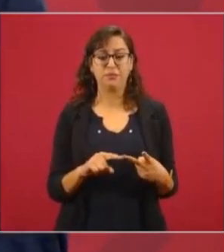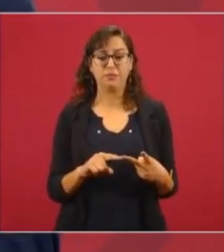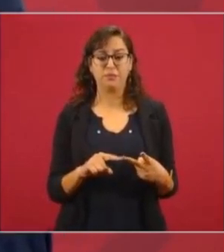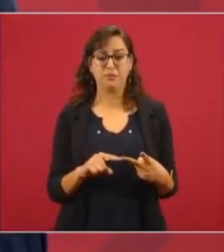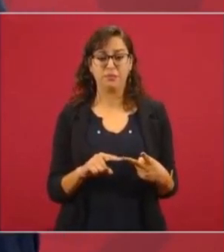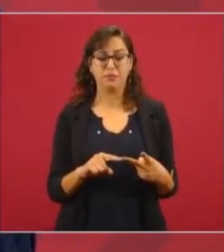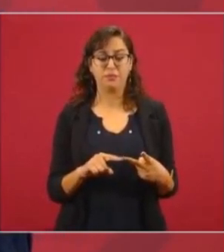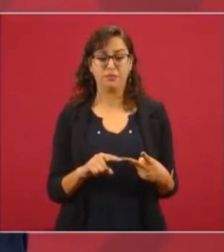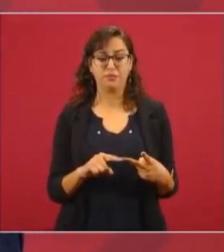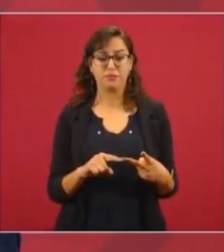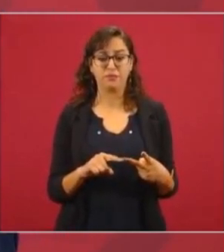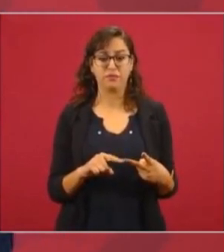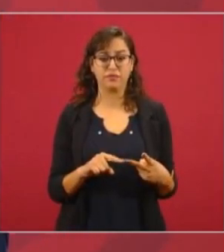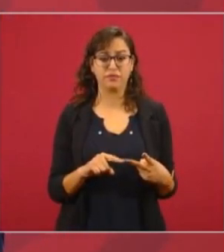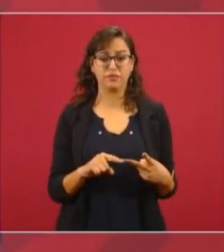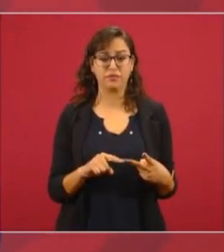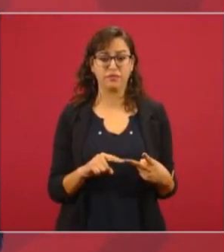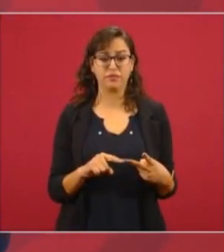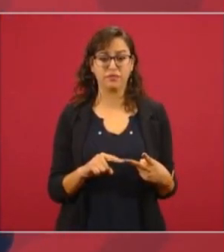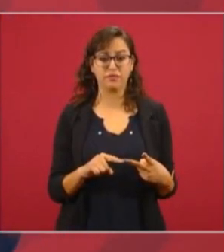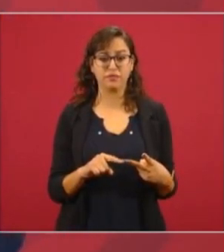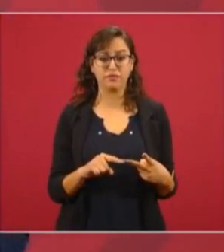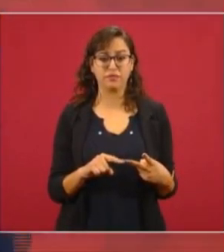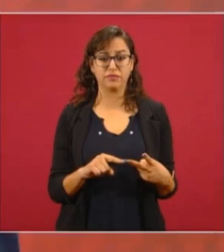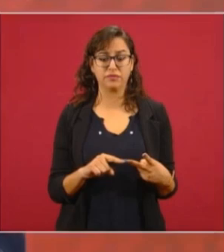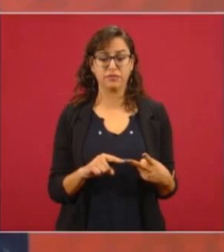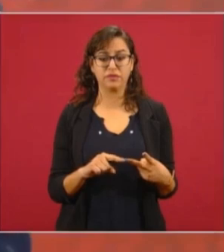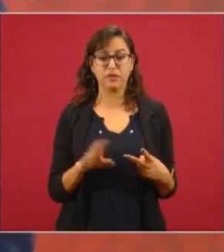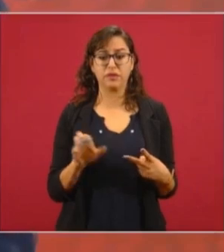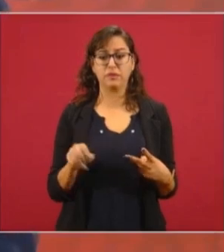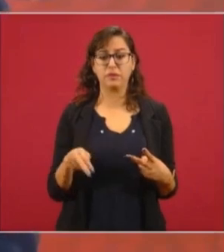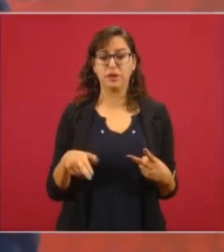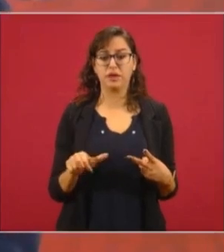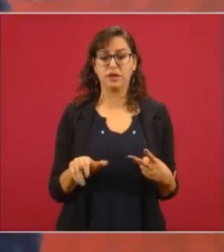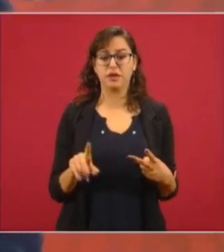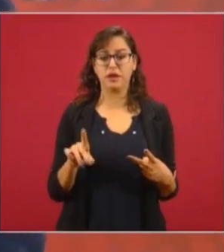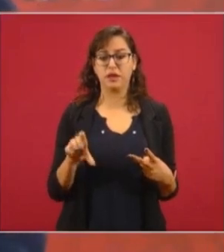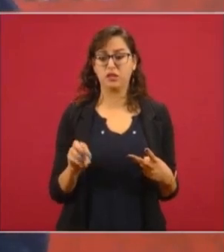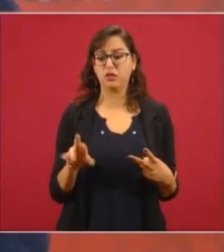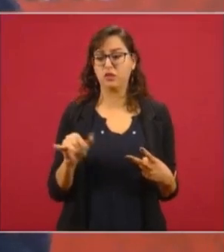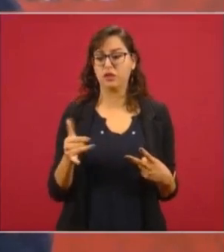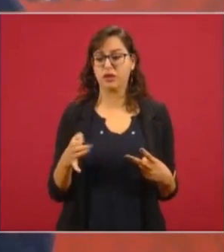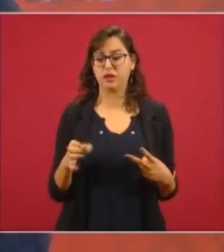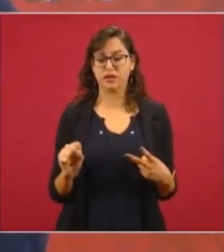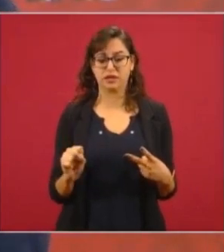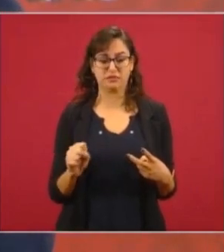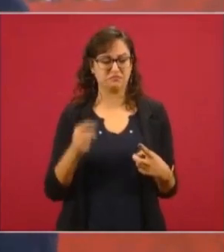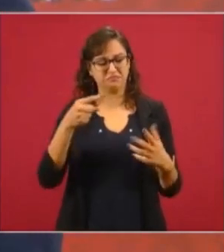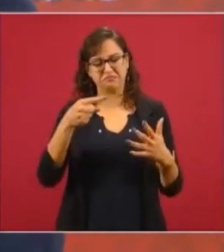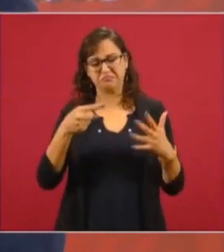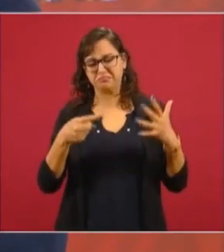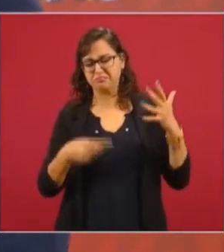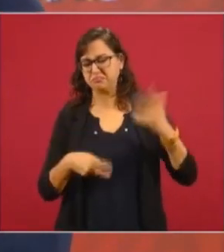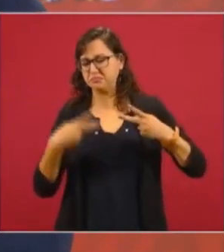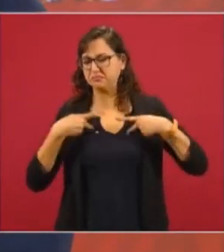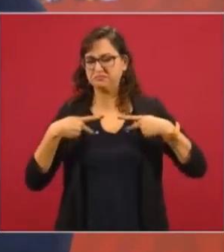Bernardo Reyes y otros